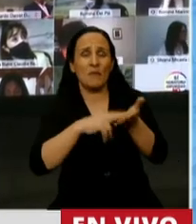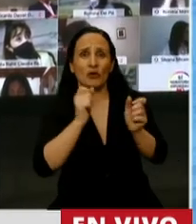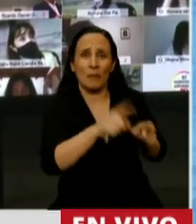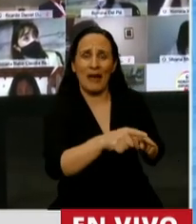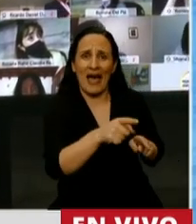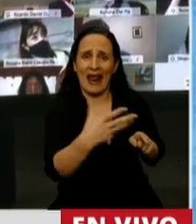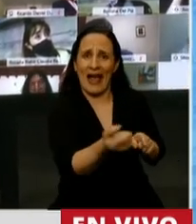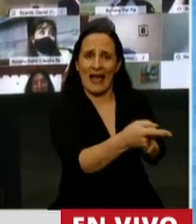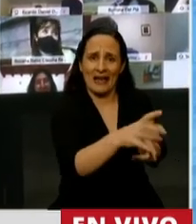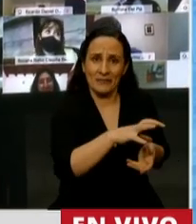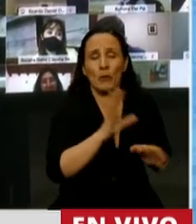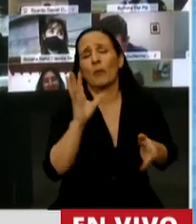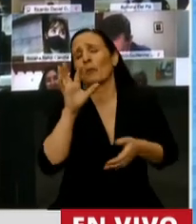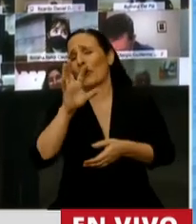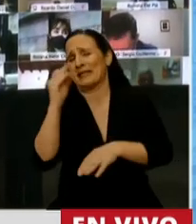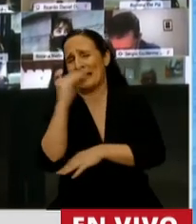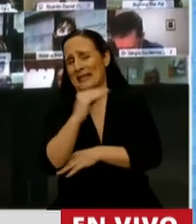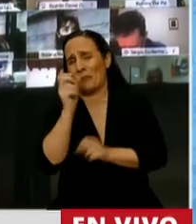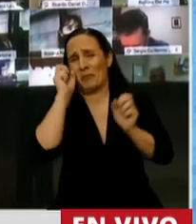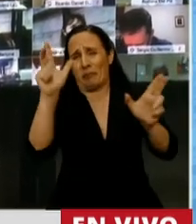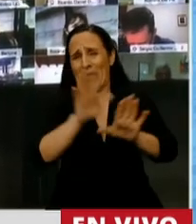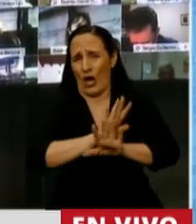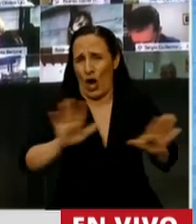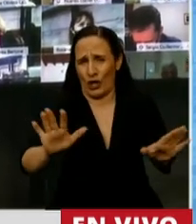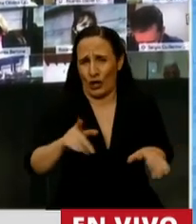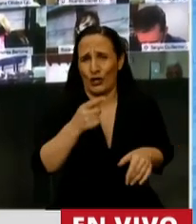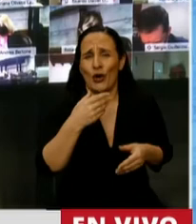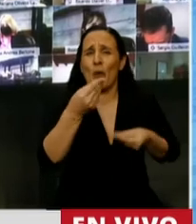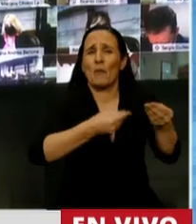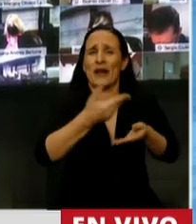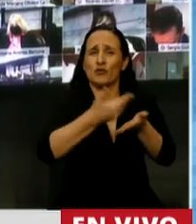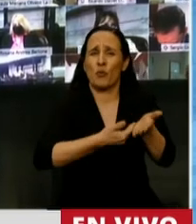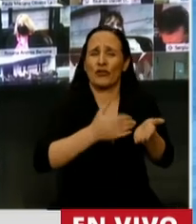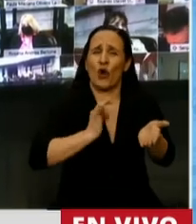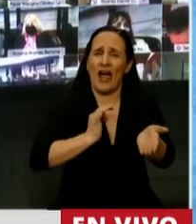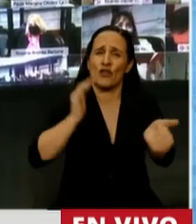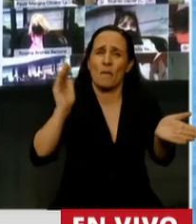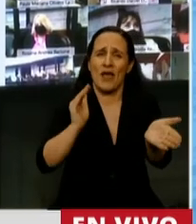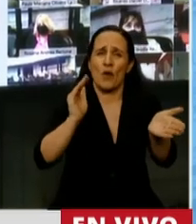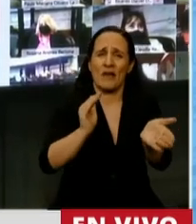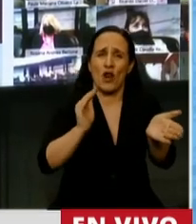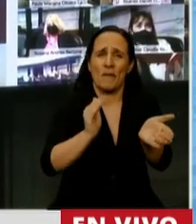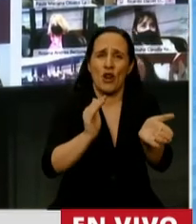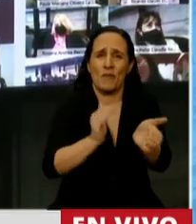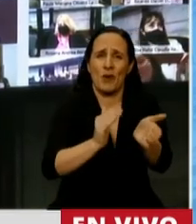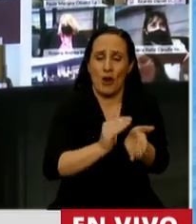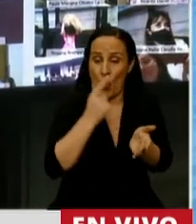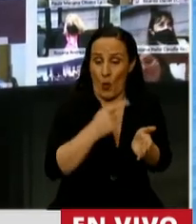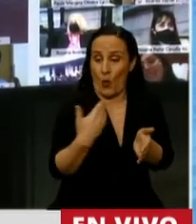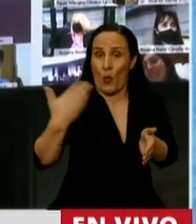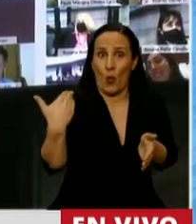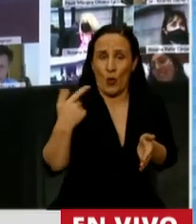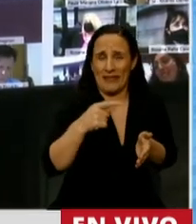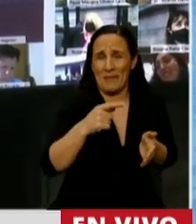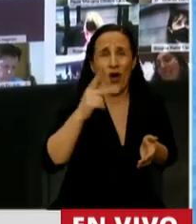Fuego. A la provincia de Santa Cruz ni hablar. Le fueron reduciendo el presupuesto durante todos los años, hasta que el último año le